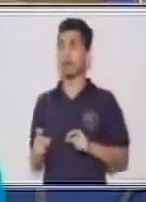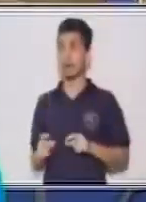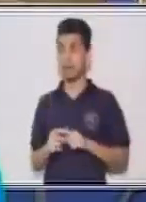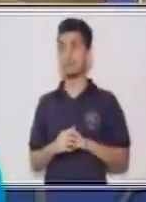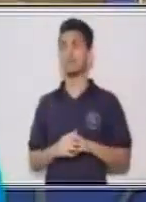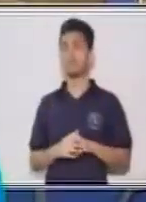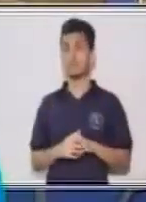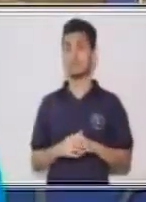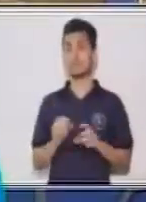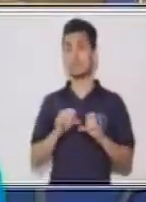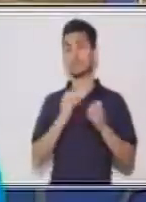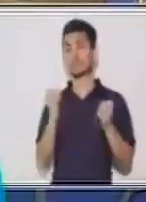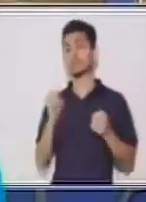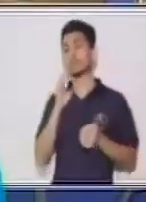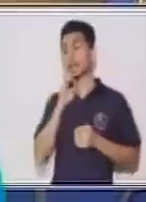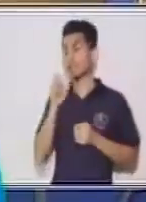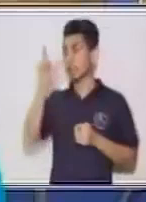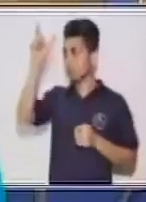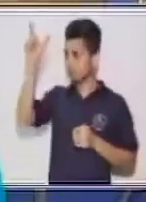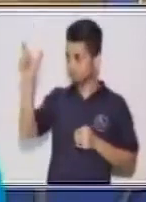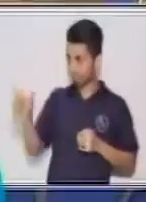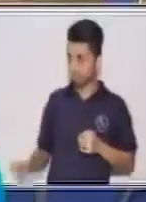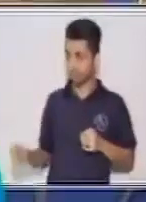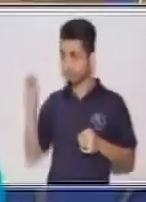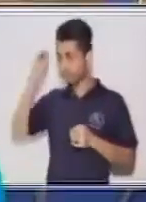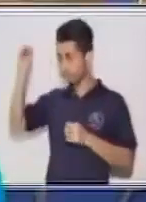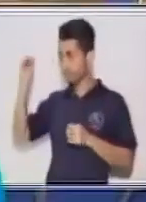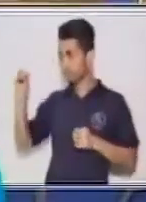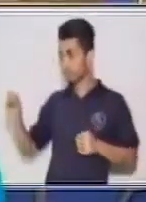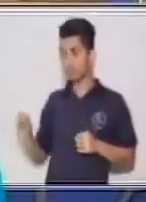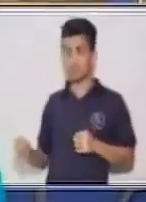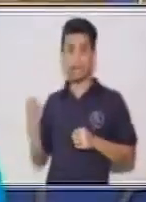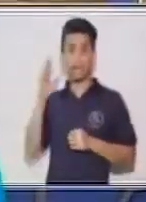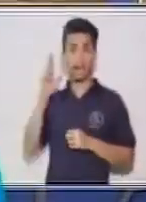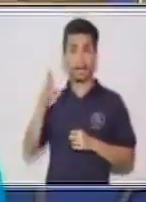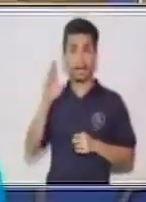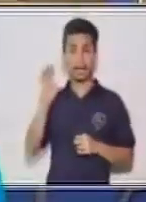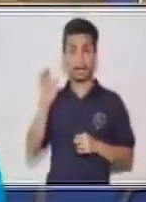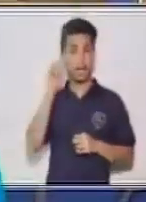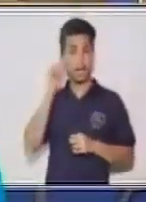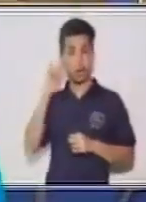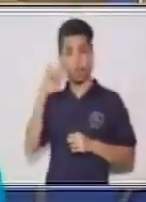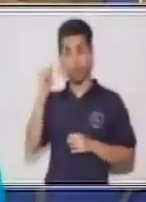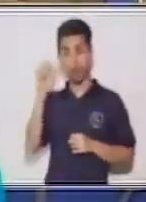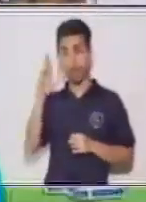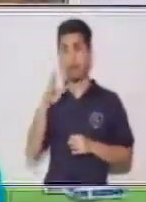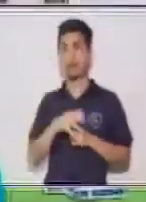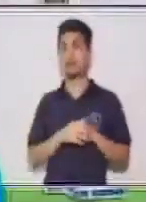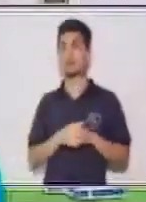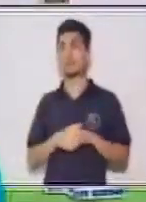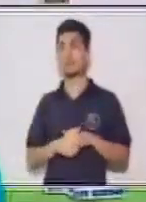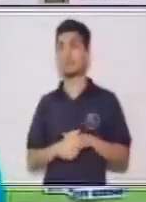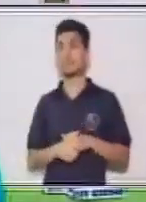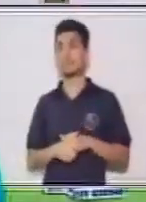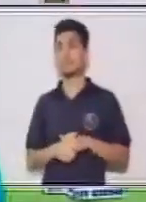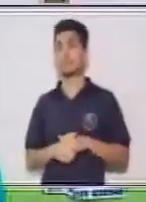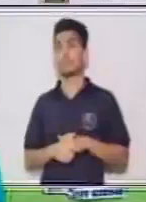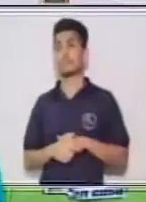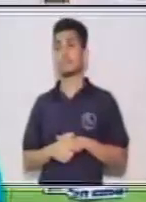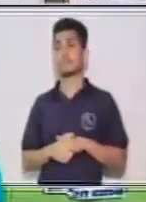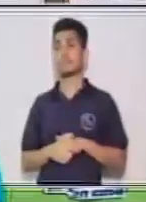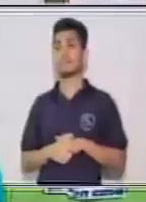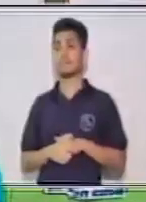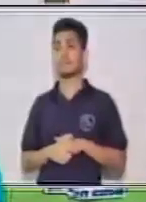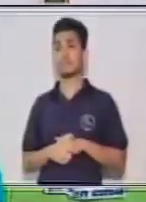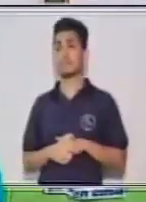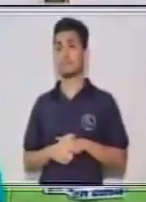no cambió. Por lo tanto, estamos hablando de un verbo regular. Muy bien. Entonces, cuando vengamos a ver, van a ser